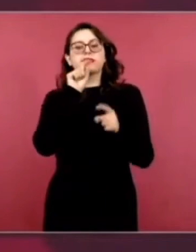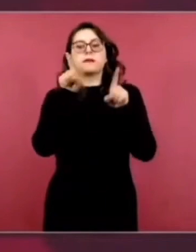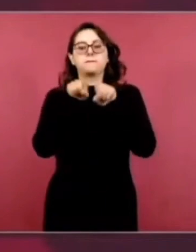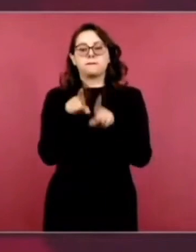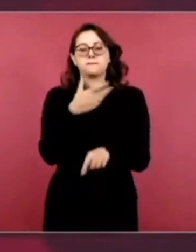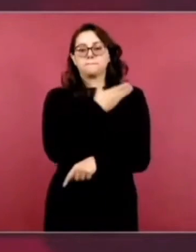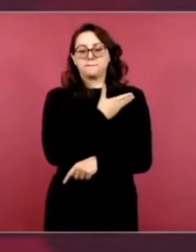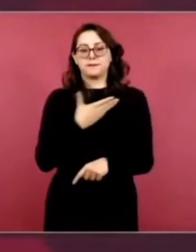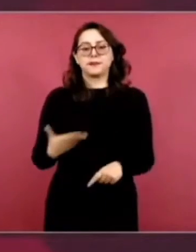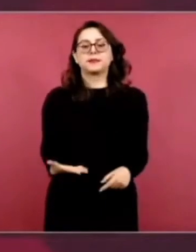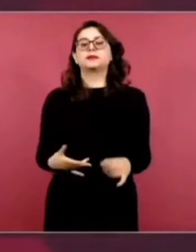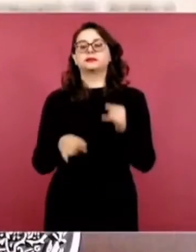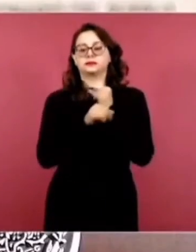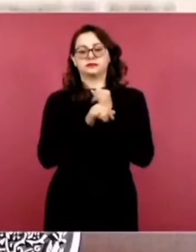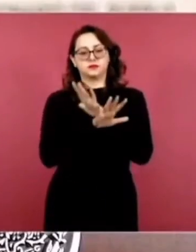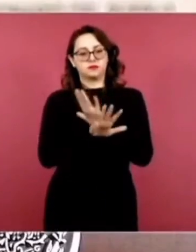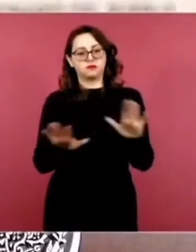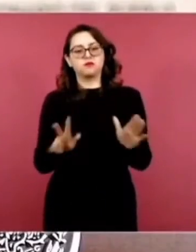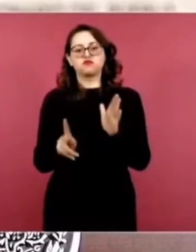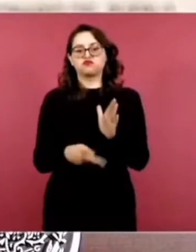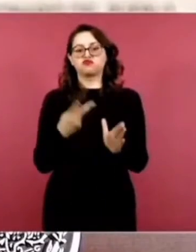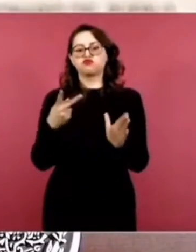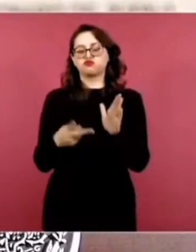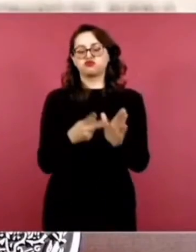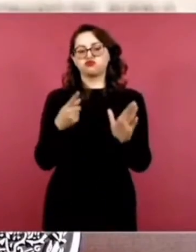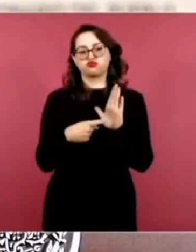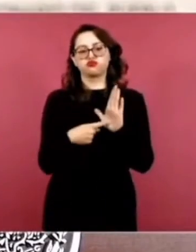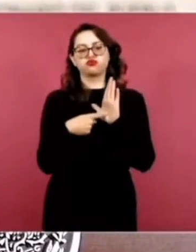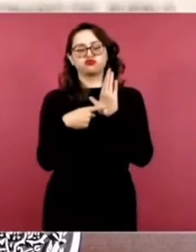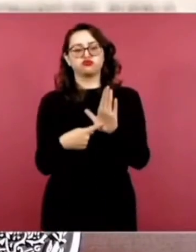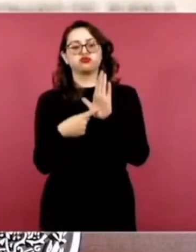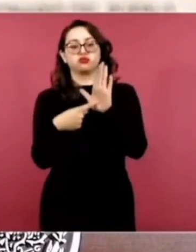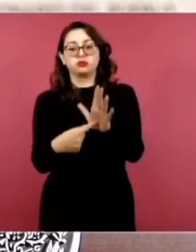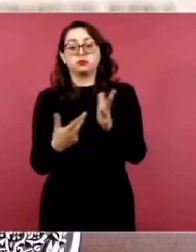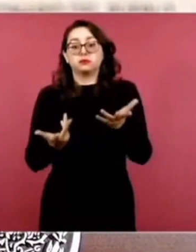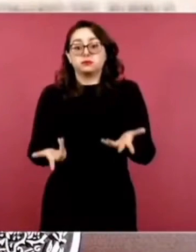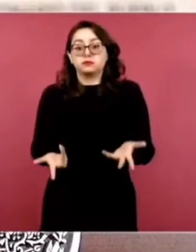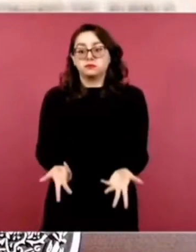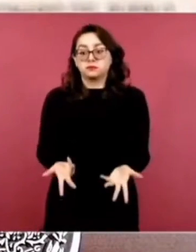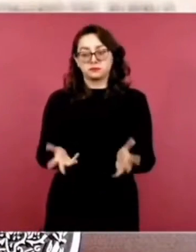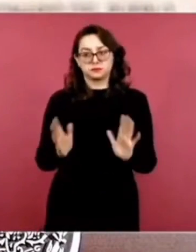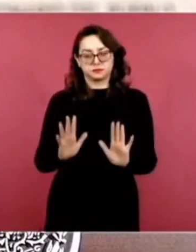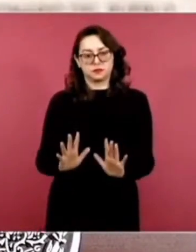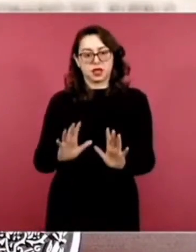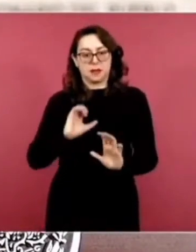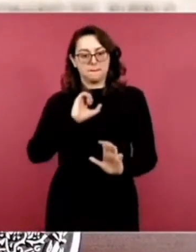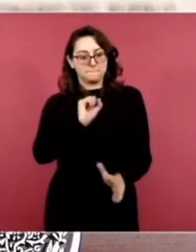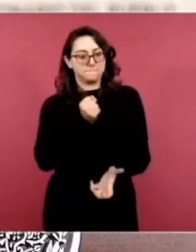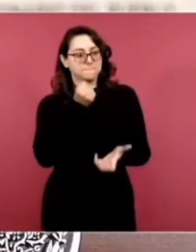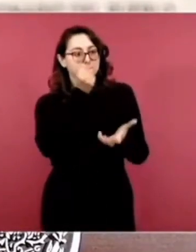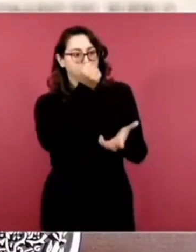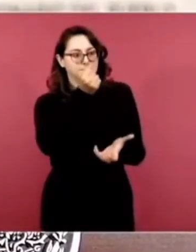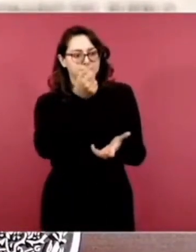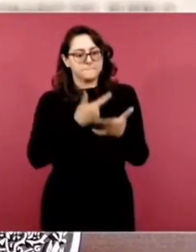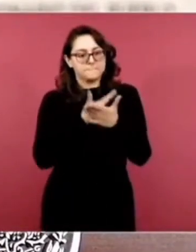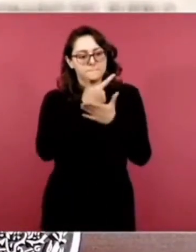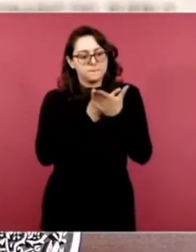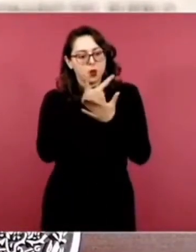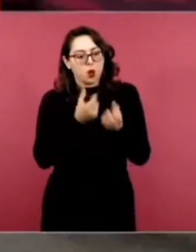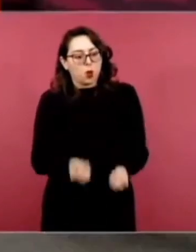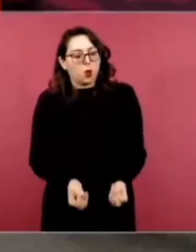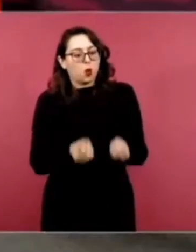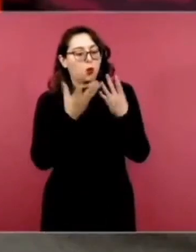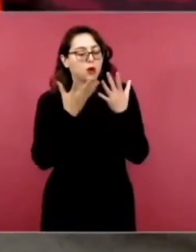el Ejecutivo dentro de este paquete envió el presupuesto que las instituciones determinaron. toca ahora